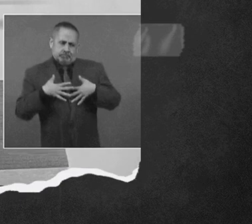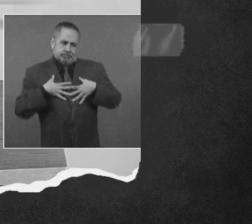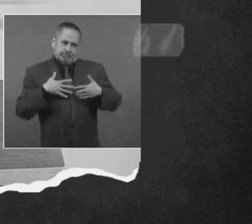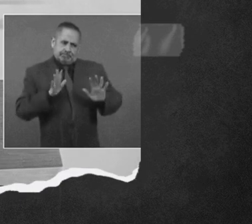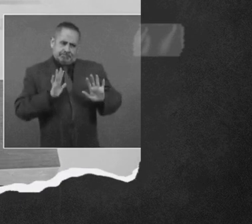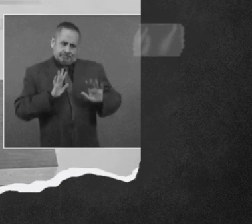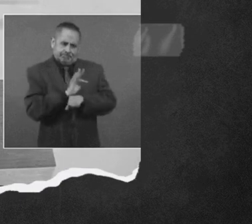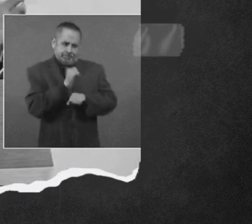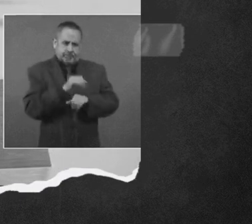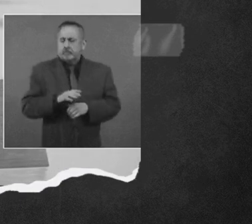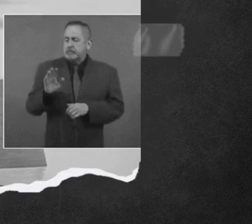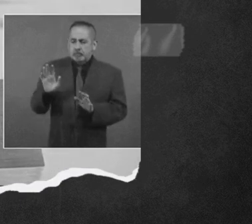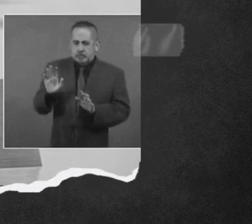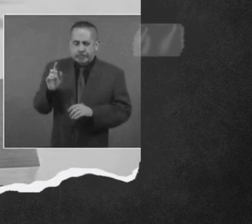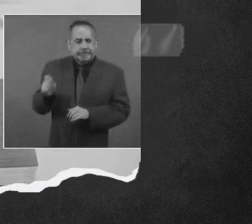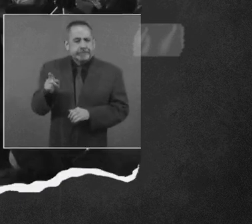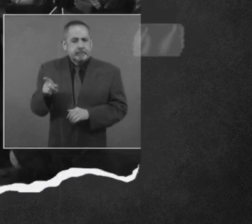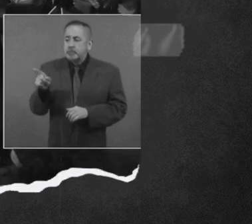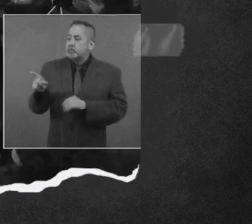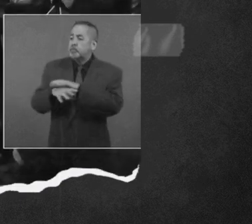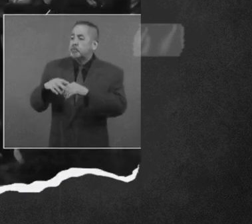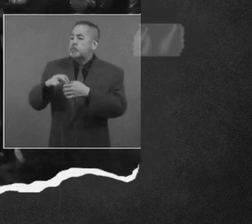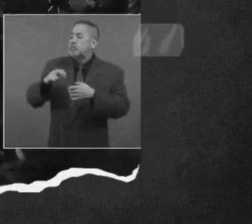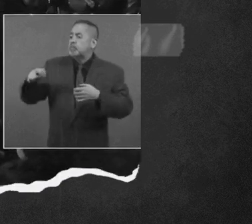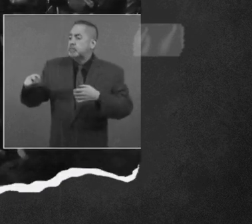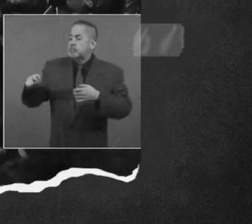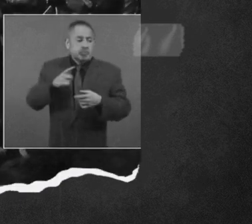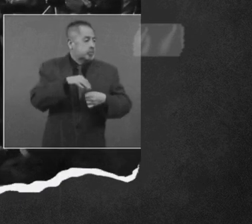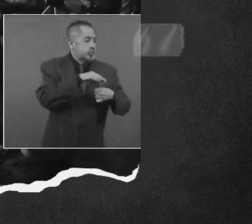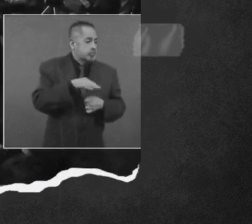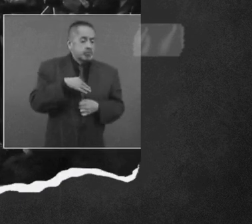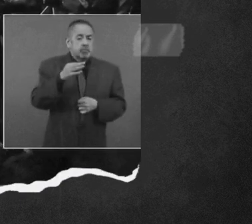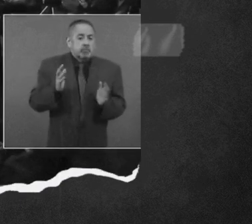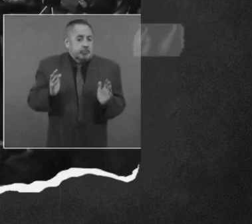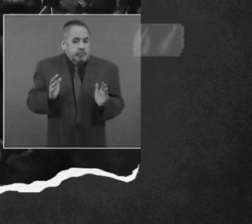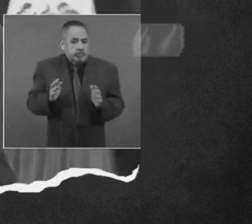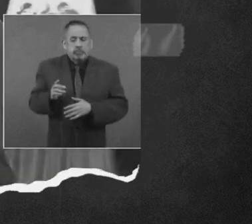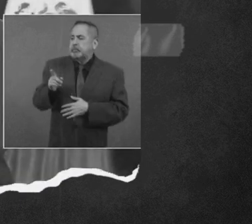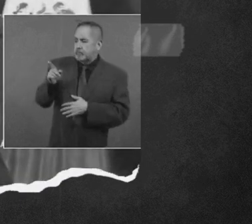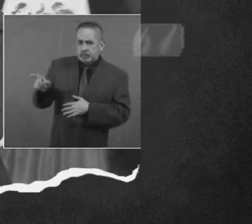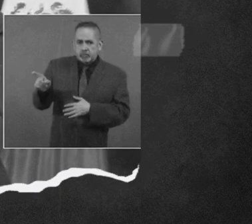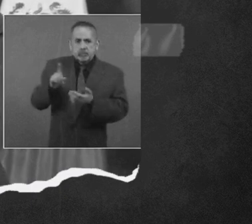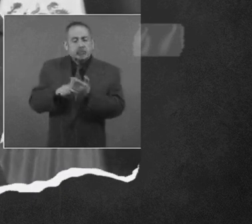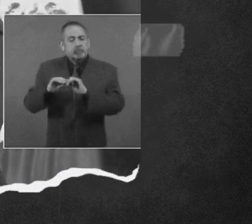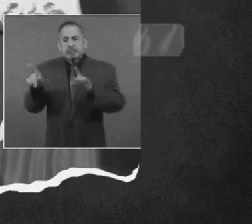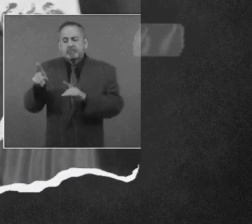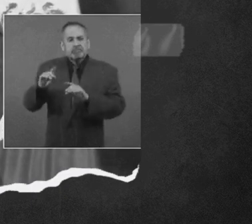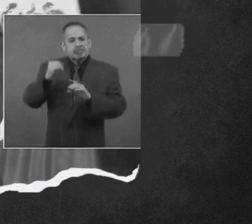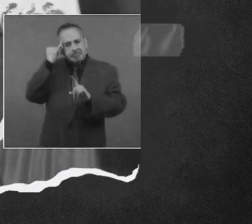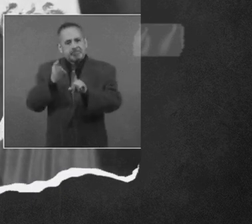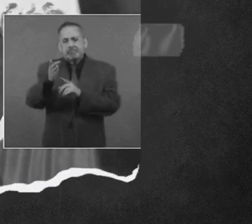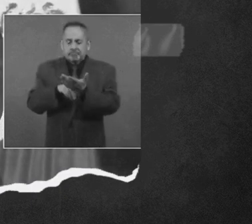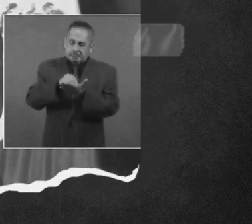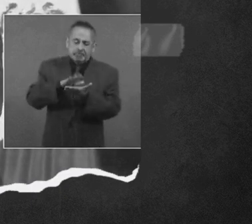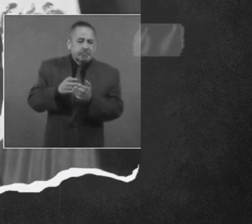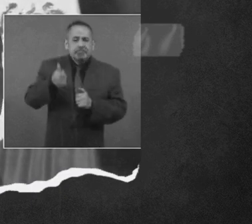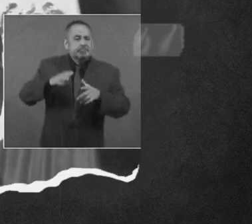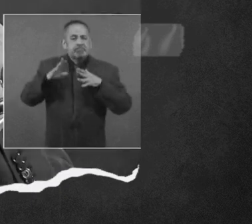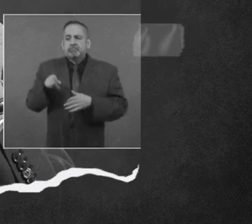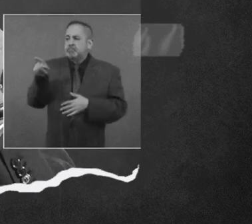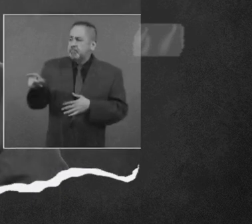por mí no. si a usted le nombraron o le eligieron, cuando yo ya no estaba de jefe de gobierno, ah, pero usted dejó el antecedente.